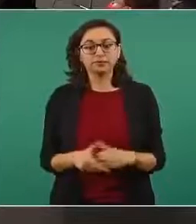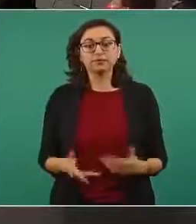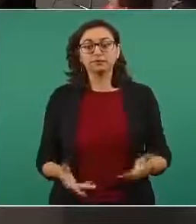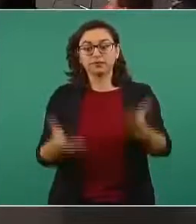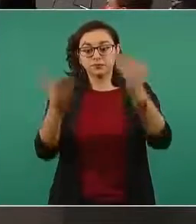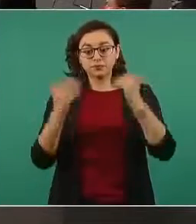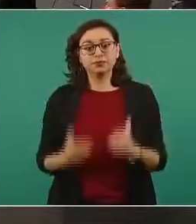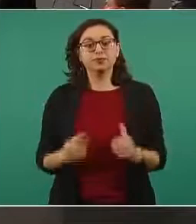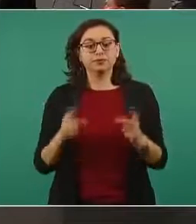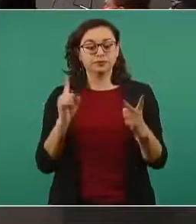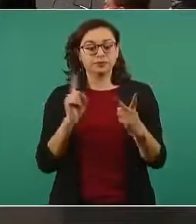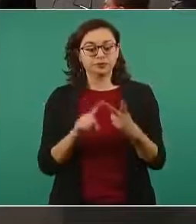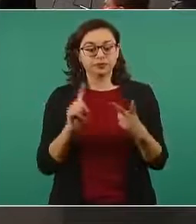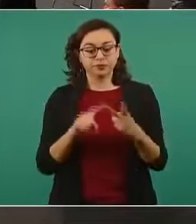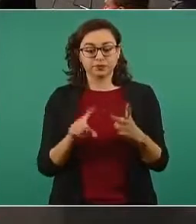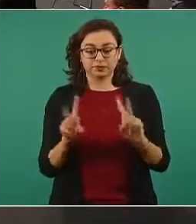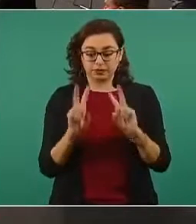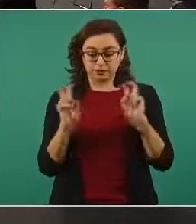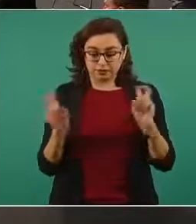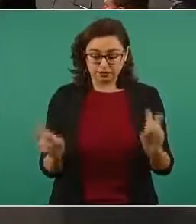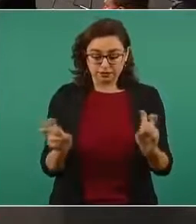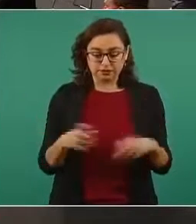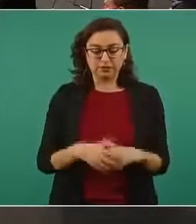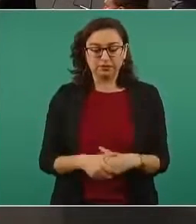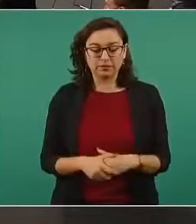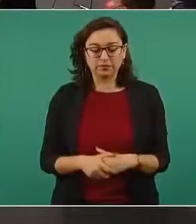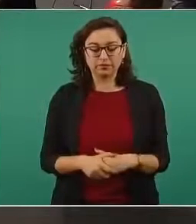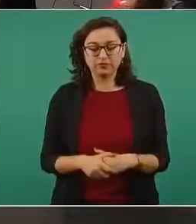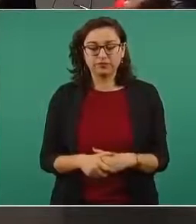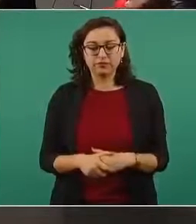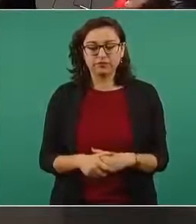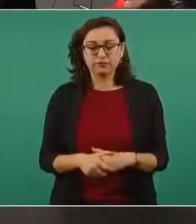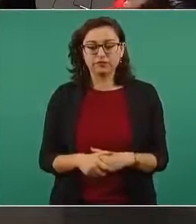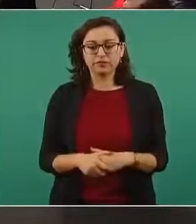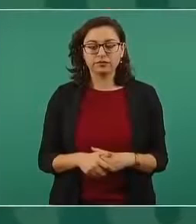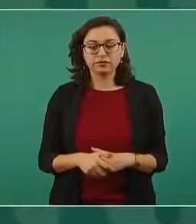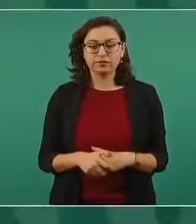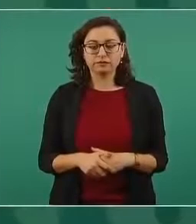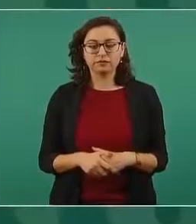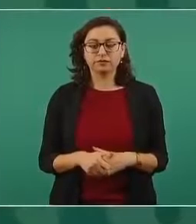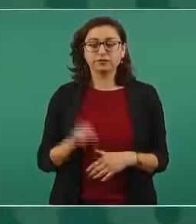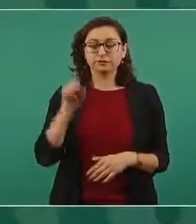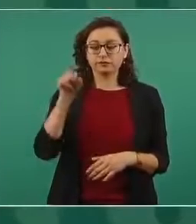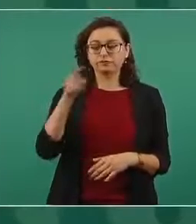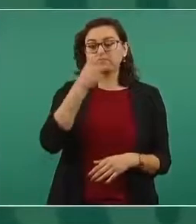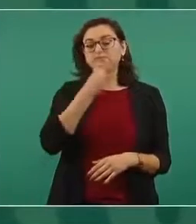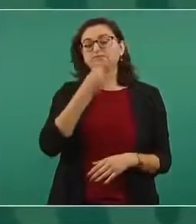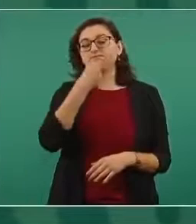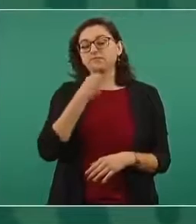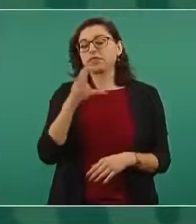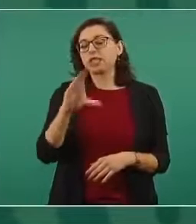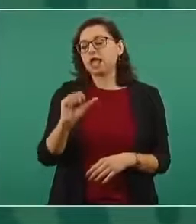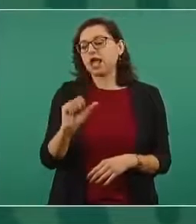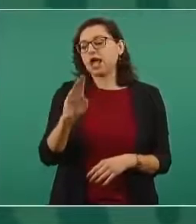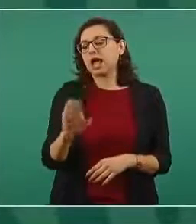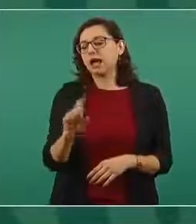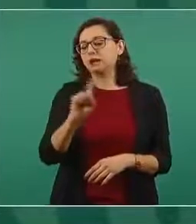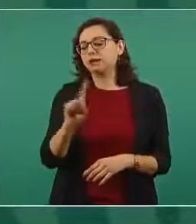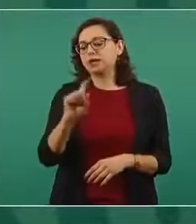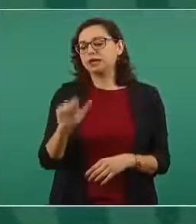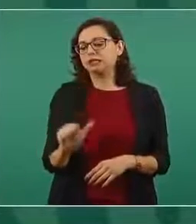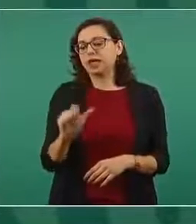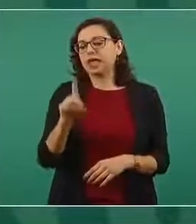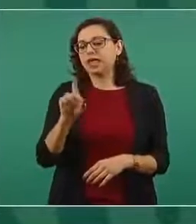segundo asunto, lo de cabeza de vaca. Es